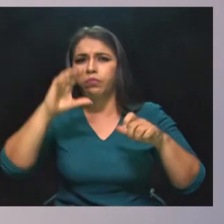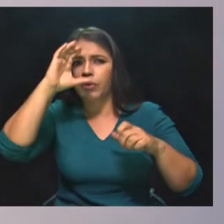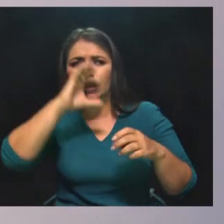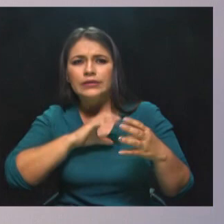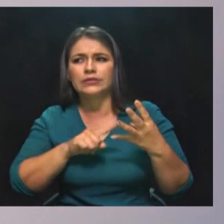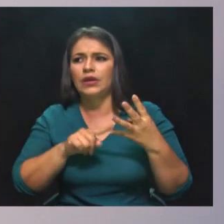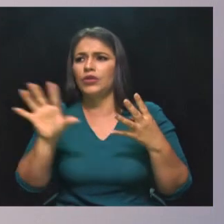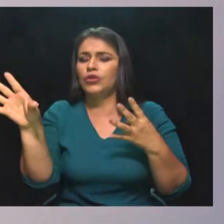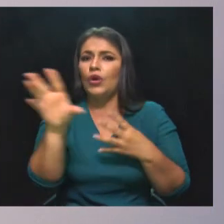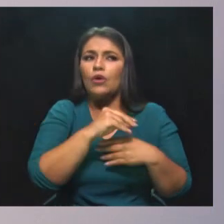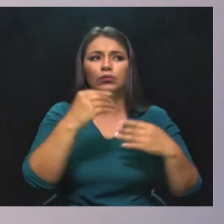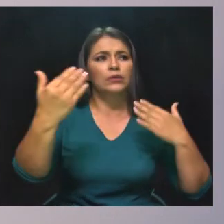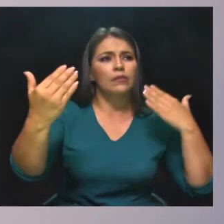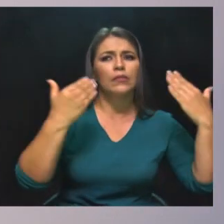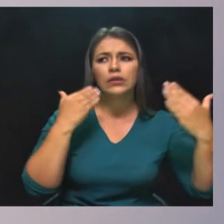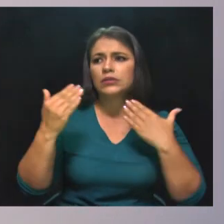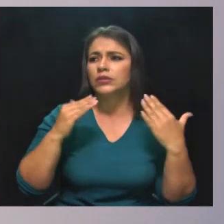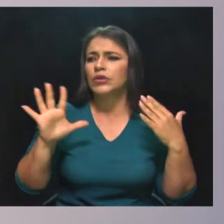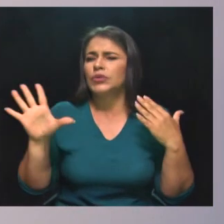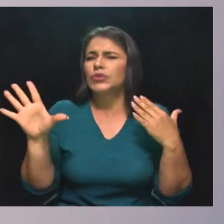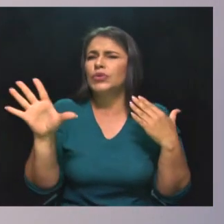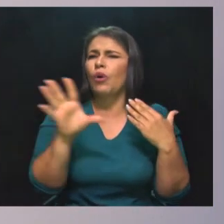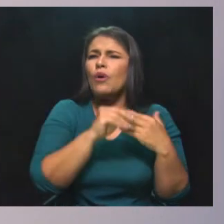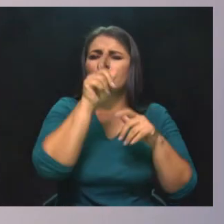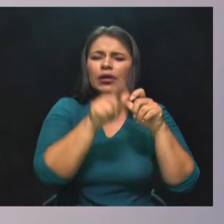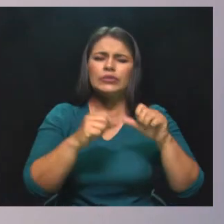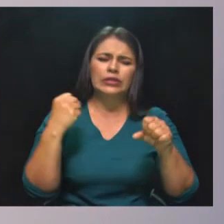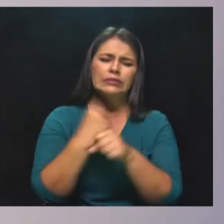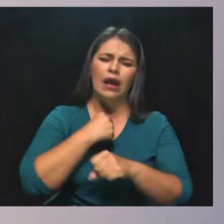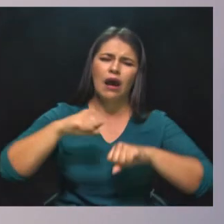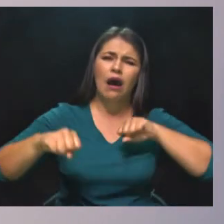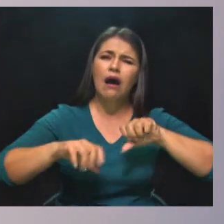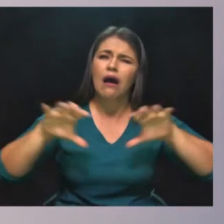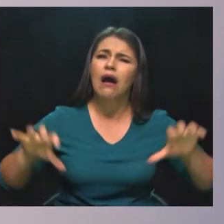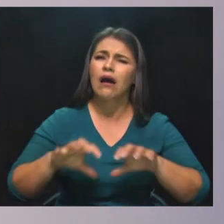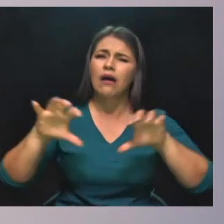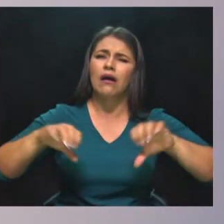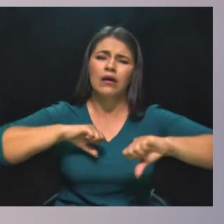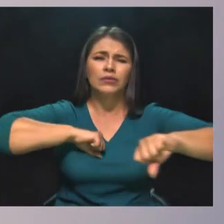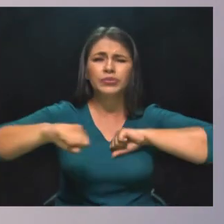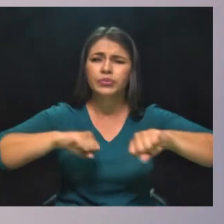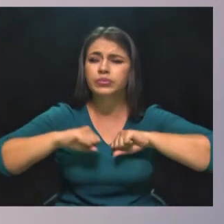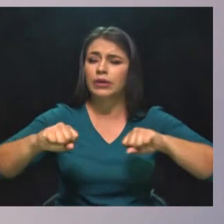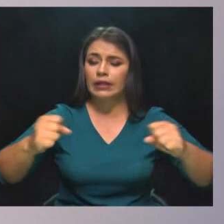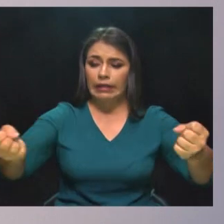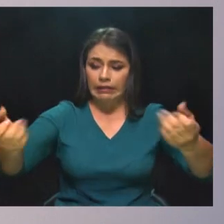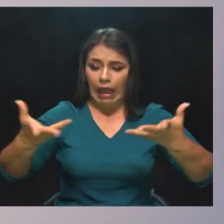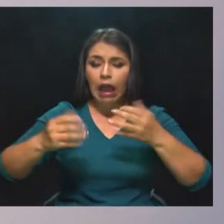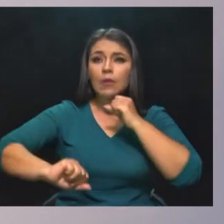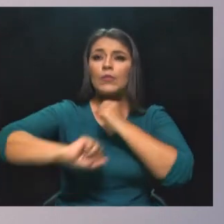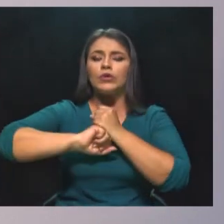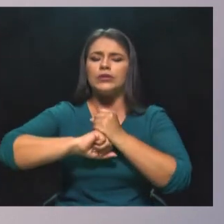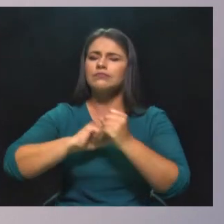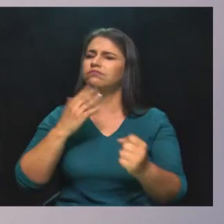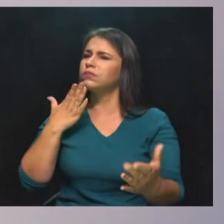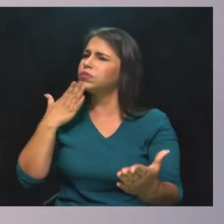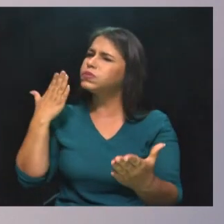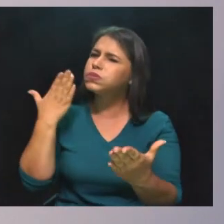a nuestros campesinos, a tantos otros quienes se han esforzado por ayudarnos,